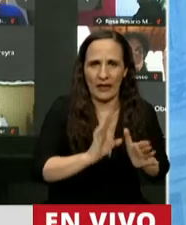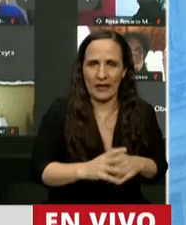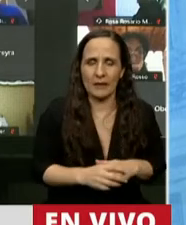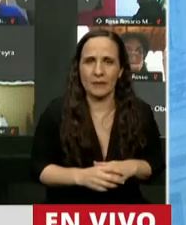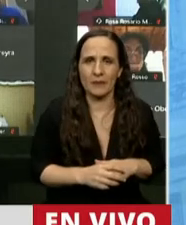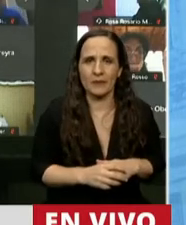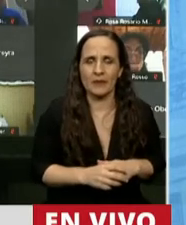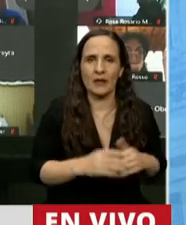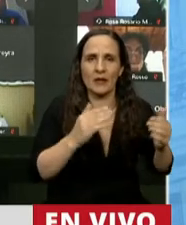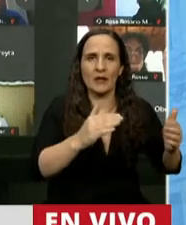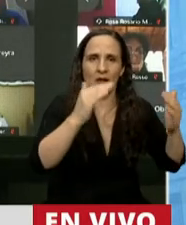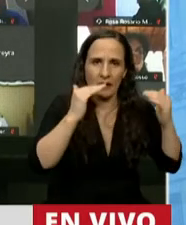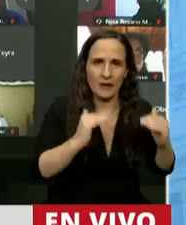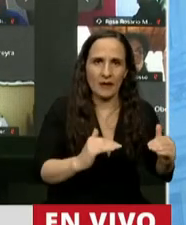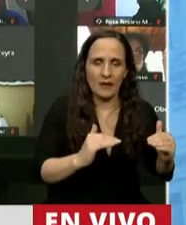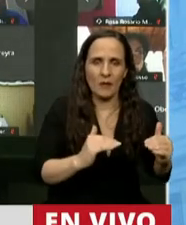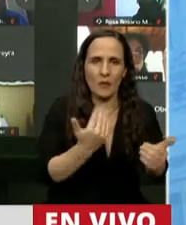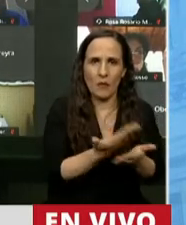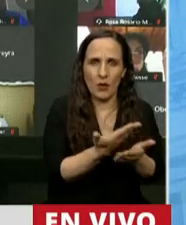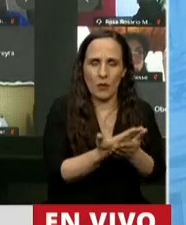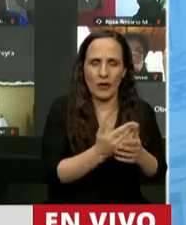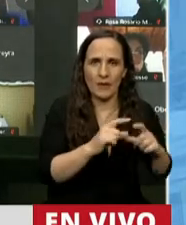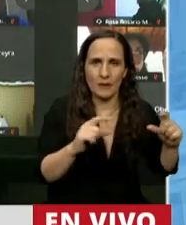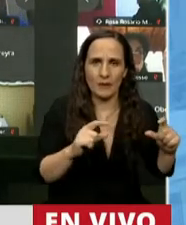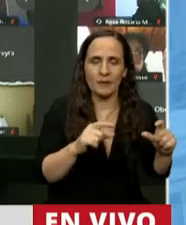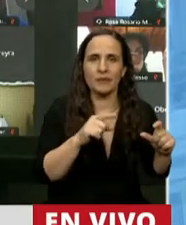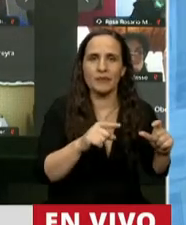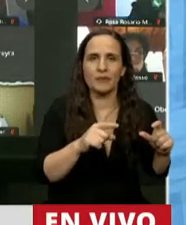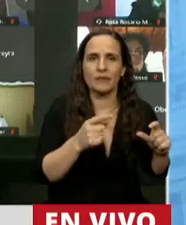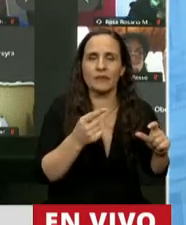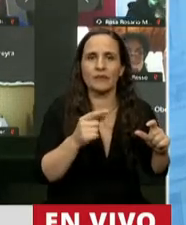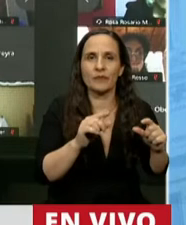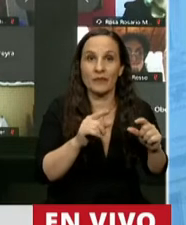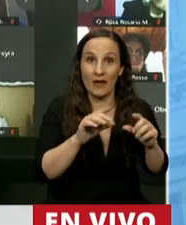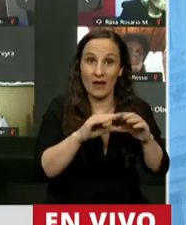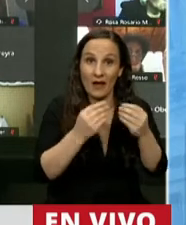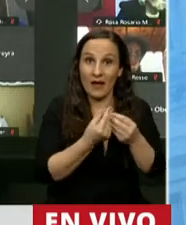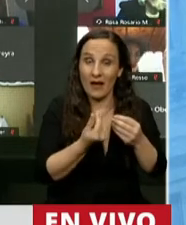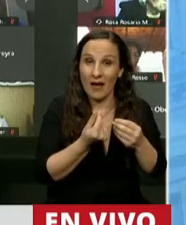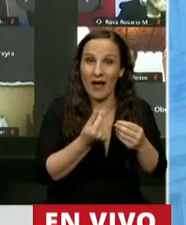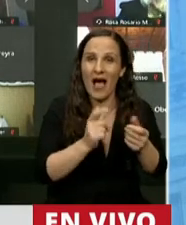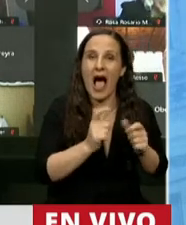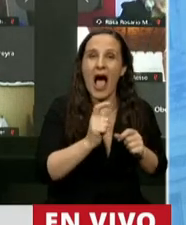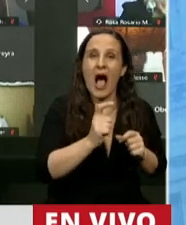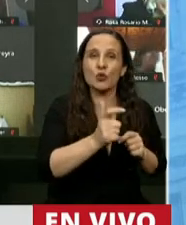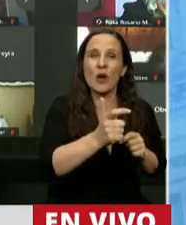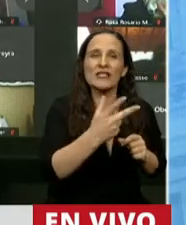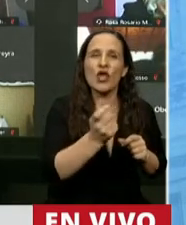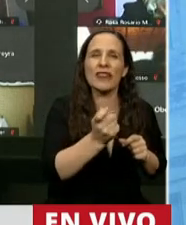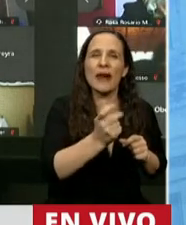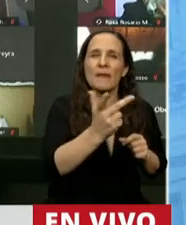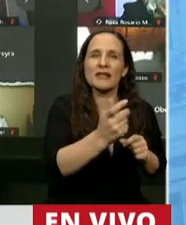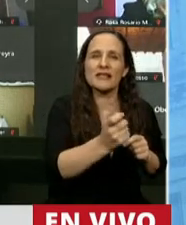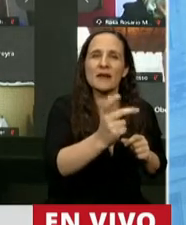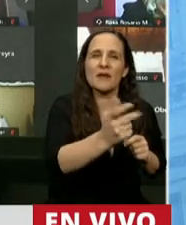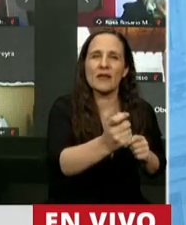El siguiente párrafo que se propone dice, la suma prevista en el párrafo precedente será actualizada trimestralmente de acuerdo a